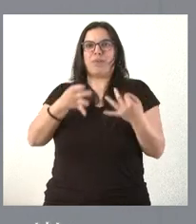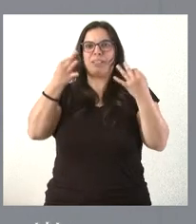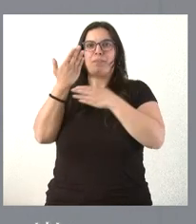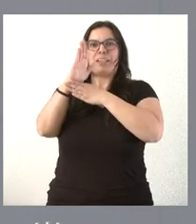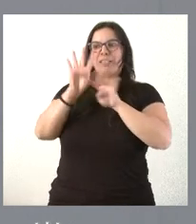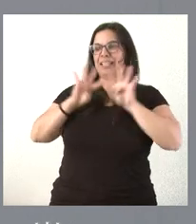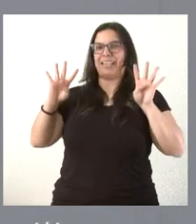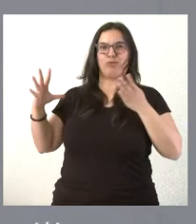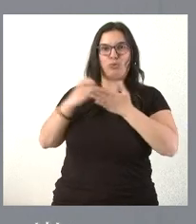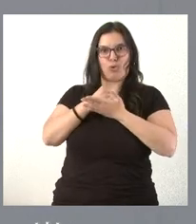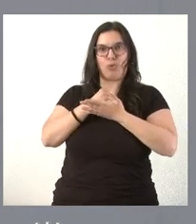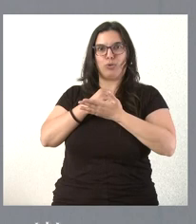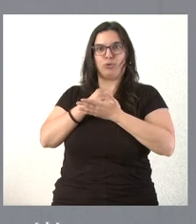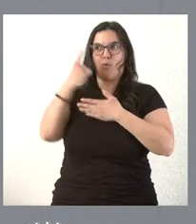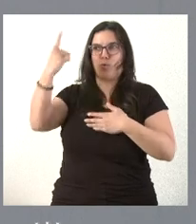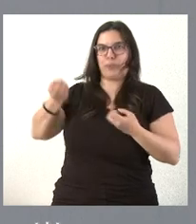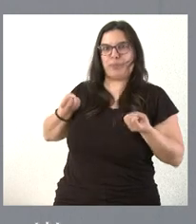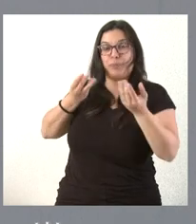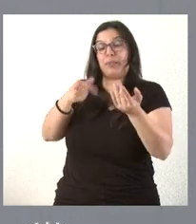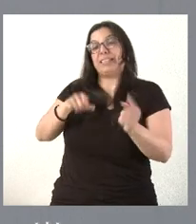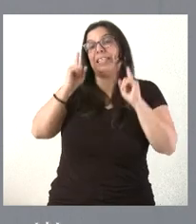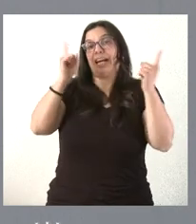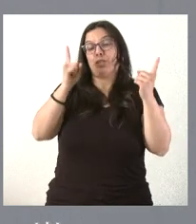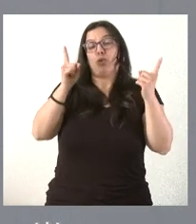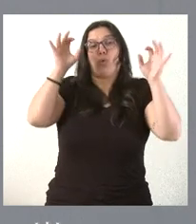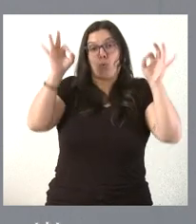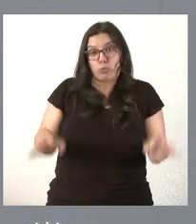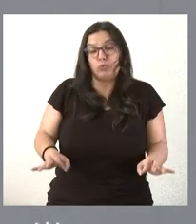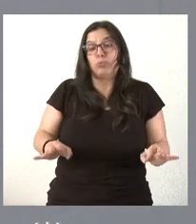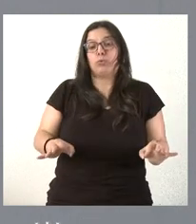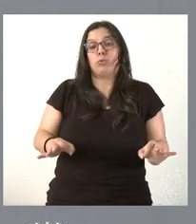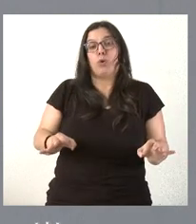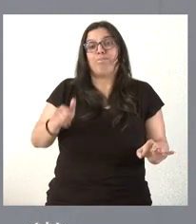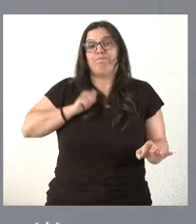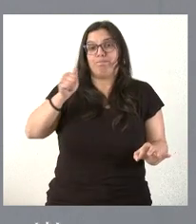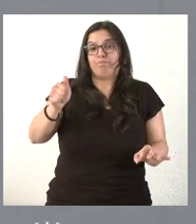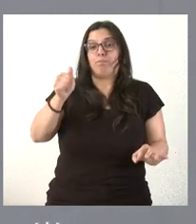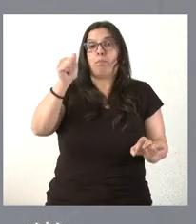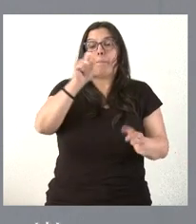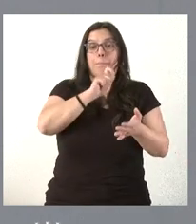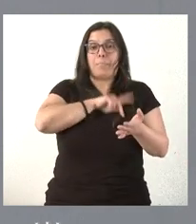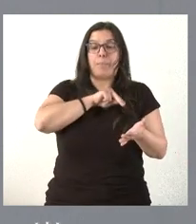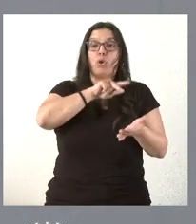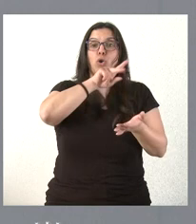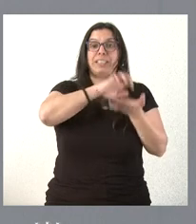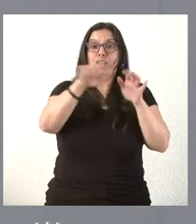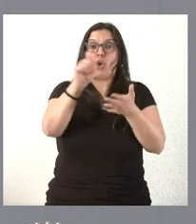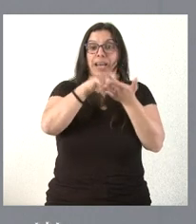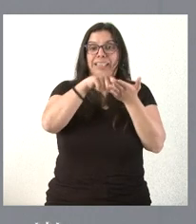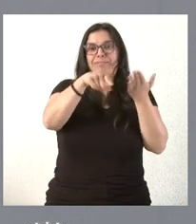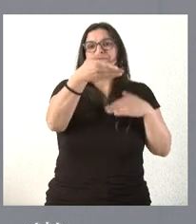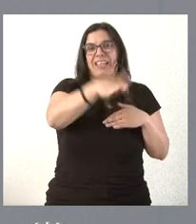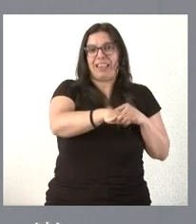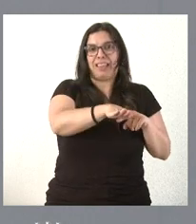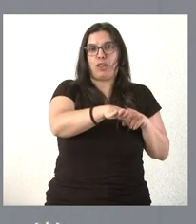los premiados. En esta ocasión se da la circunstancia de que el premio Castilla y León de las Letras ha fallecido.